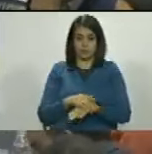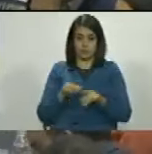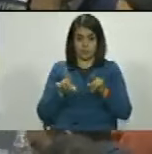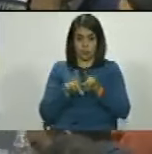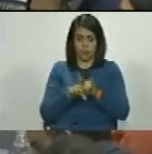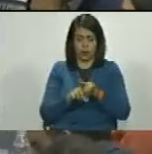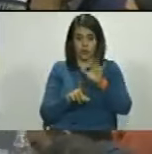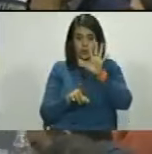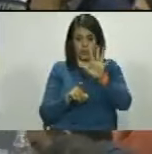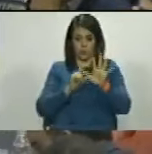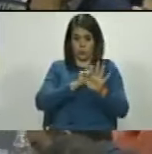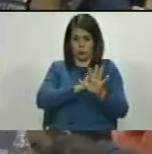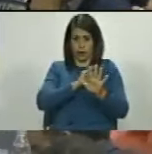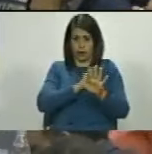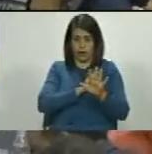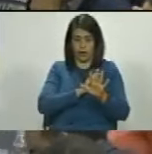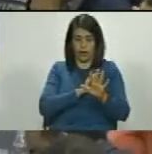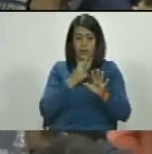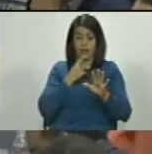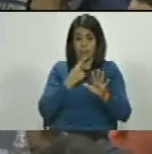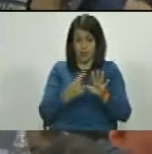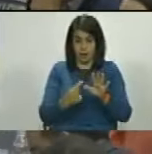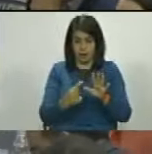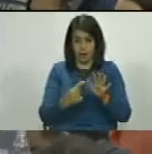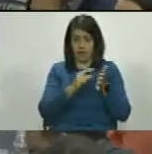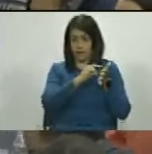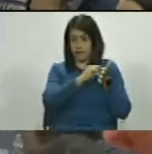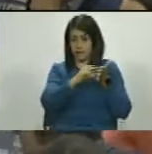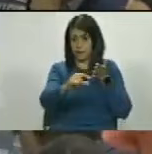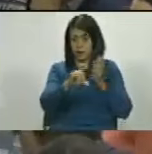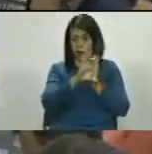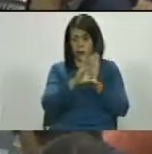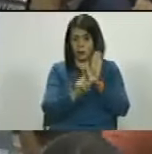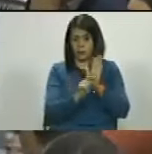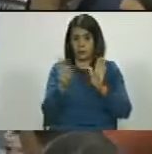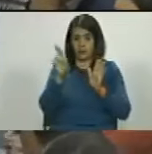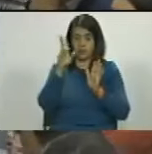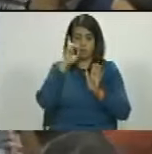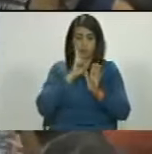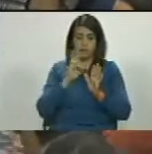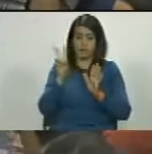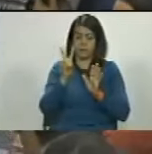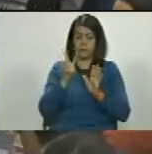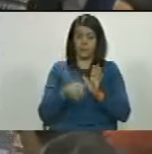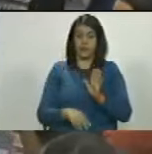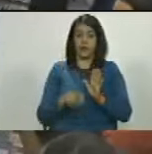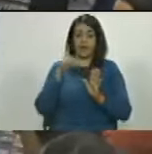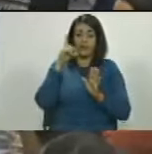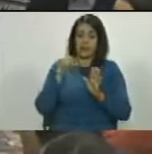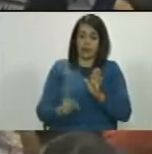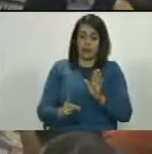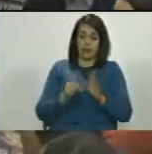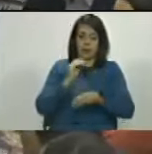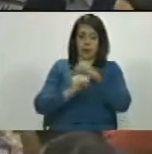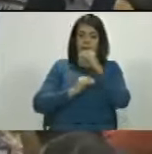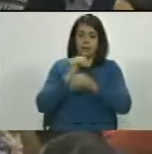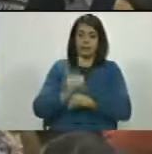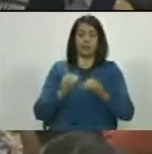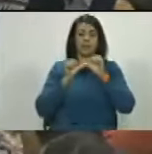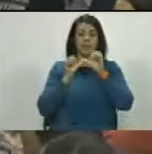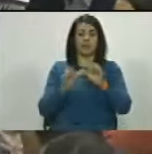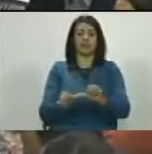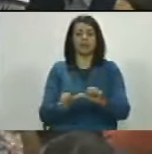el 5 de enero, como lo establece taxativamente la constitución de la República Bolivariana de Venezuela, debe constituirse,